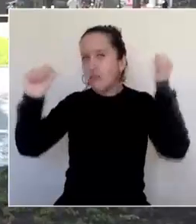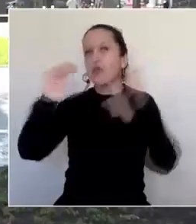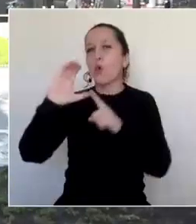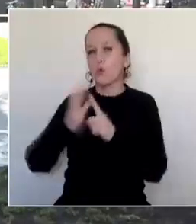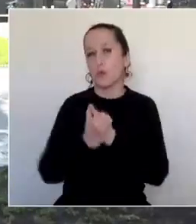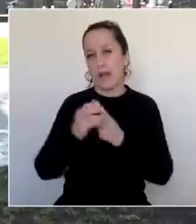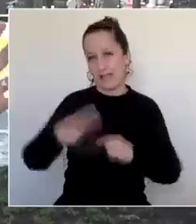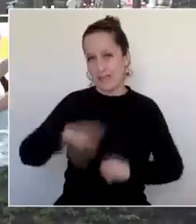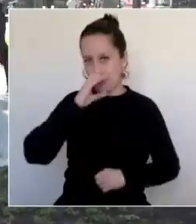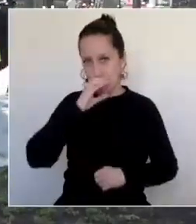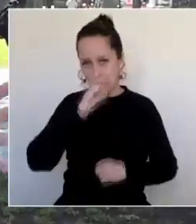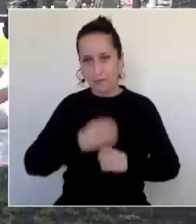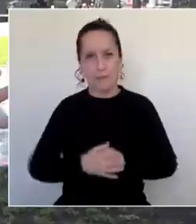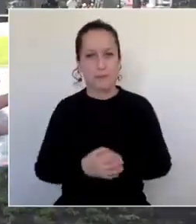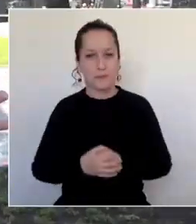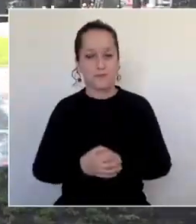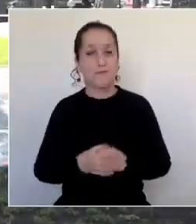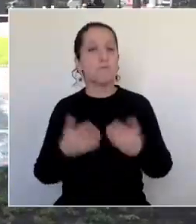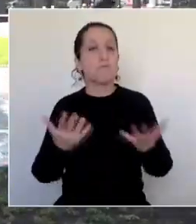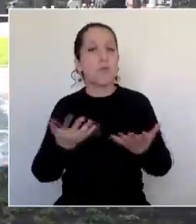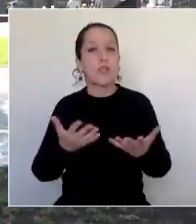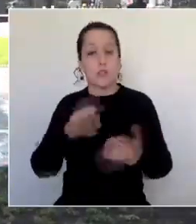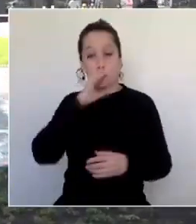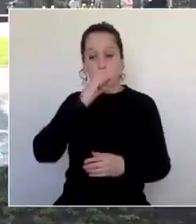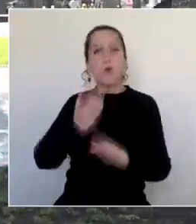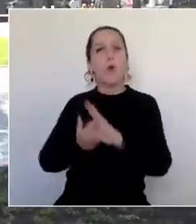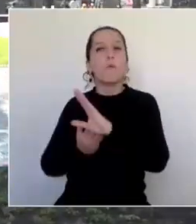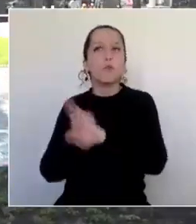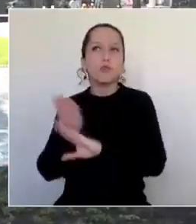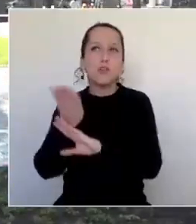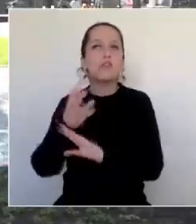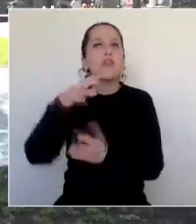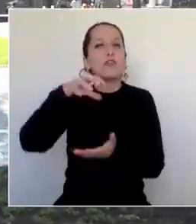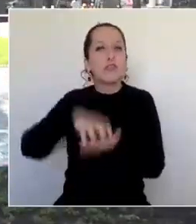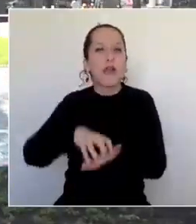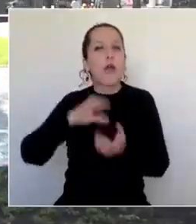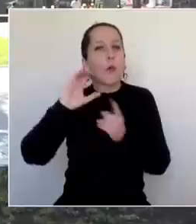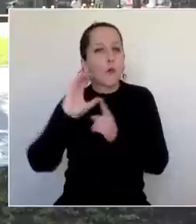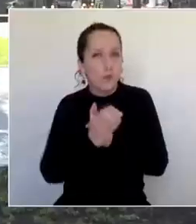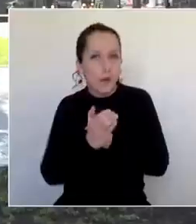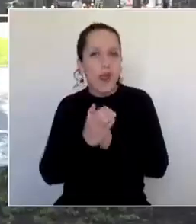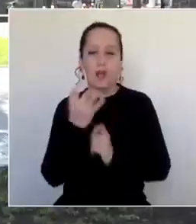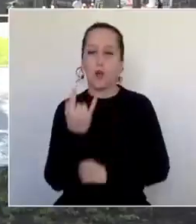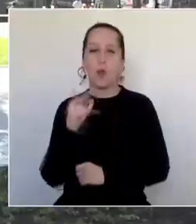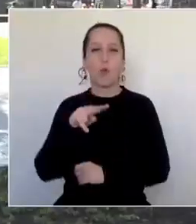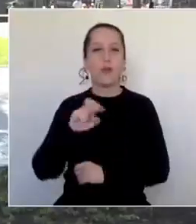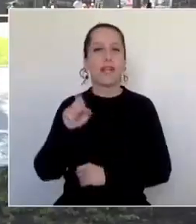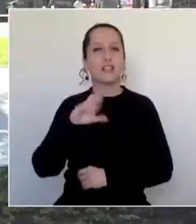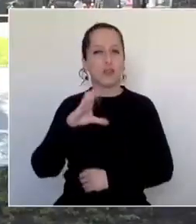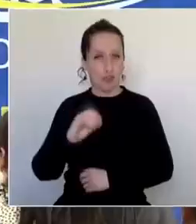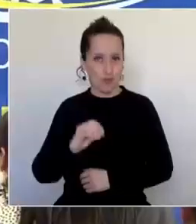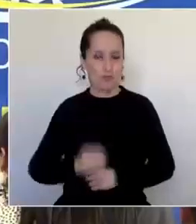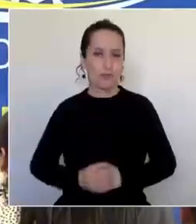Concepción. Esto también en aras de la postulación de Concepción como ciudad cultural de la UNESCO.